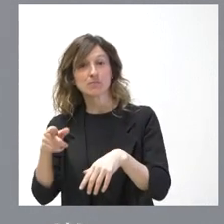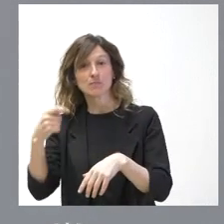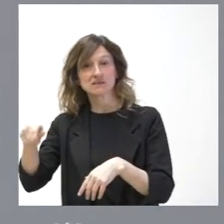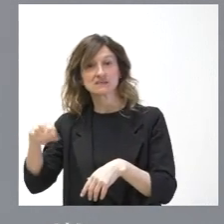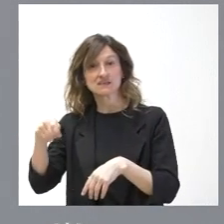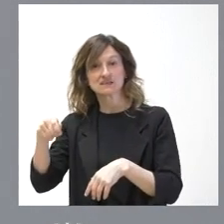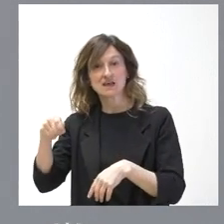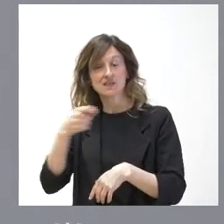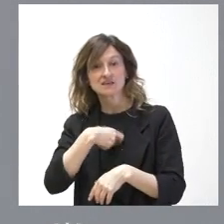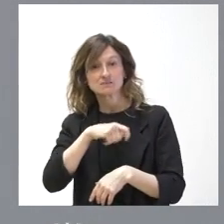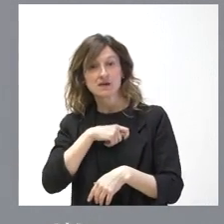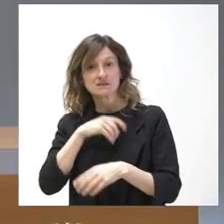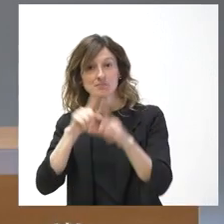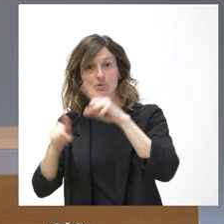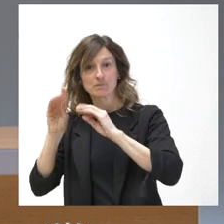personales.